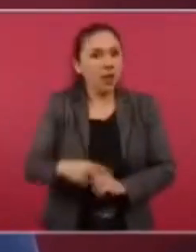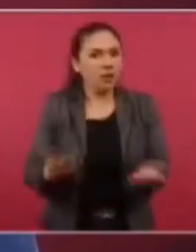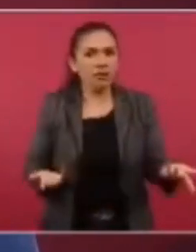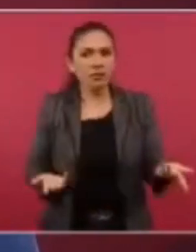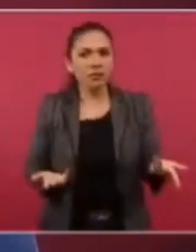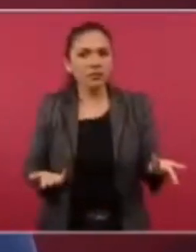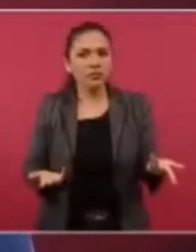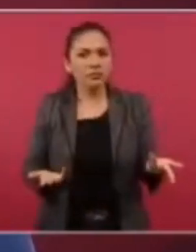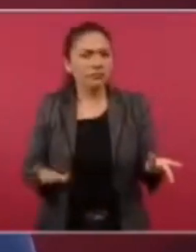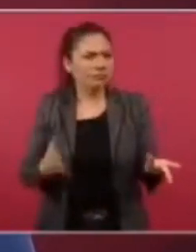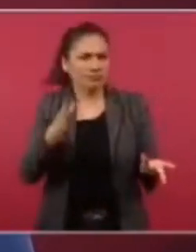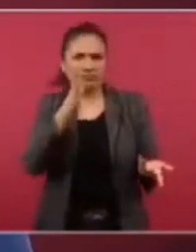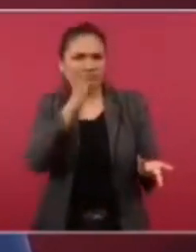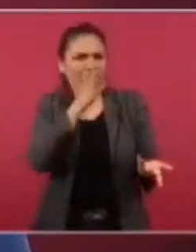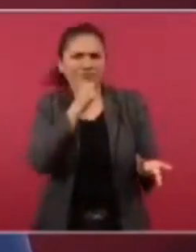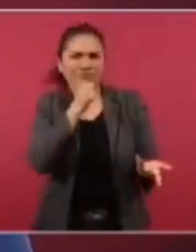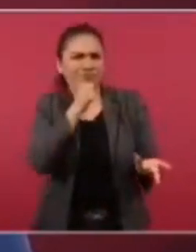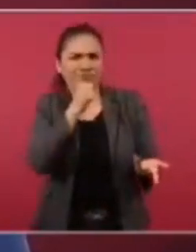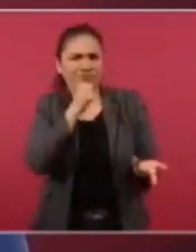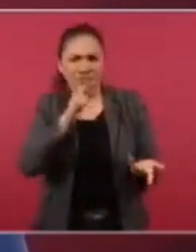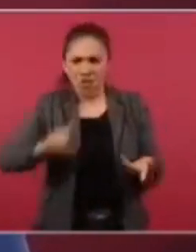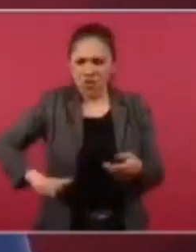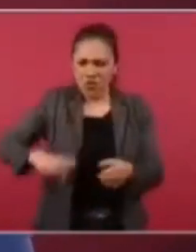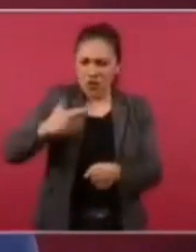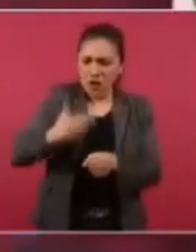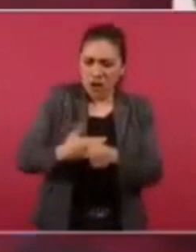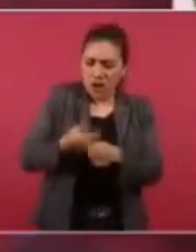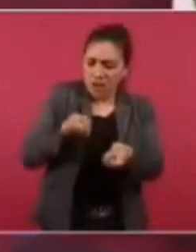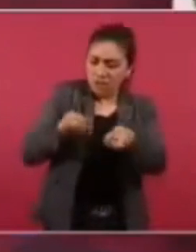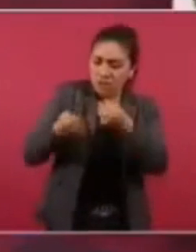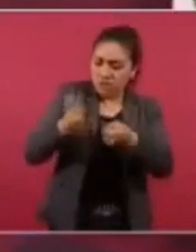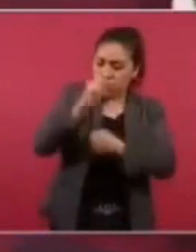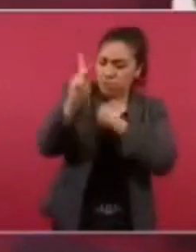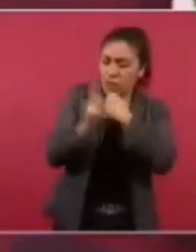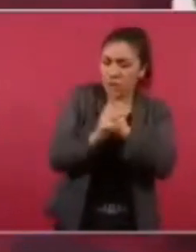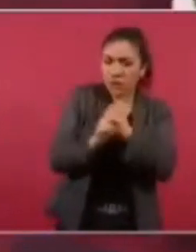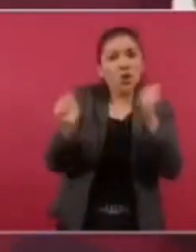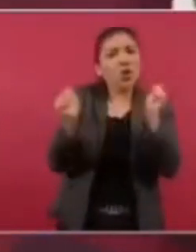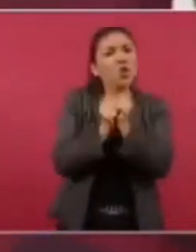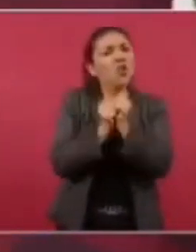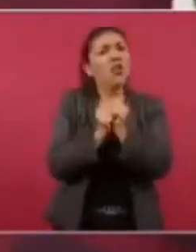No se puede gobernar un país sin autoridad moral.